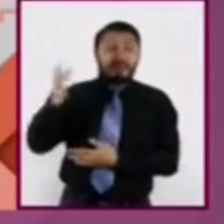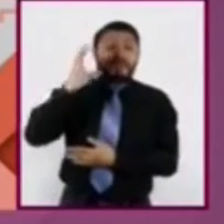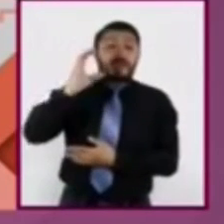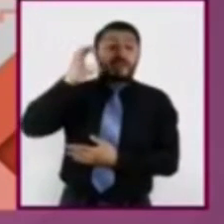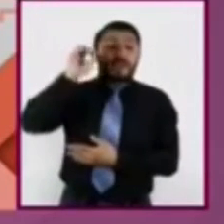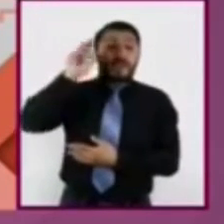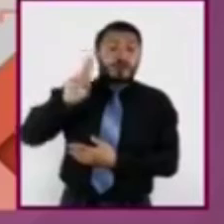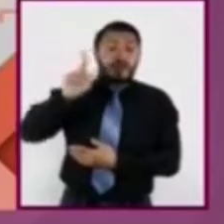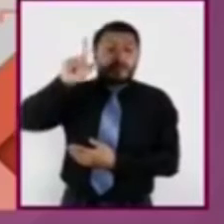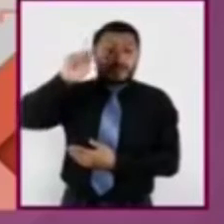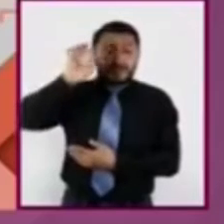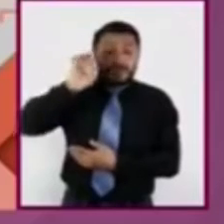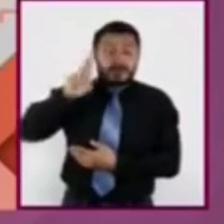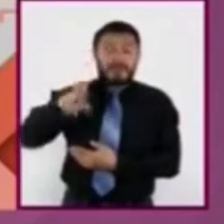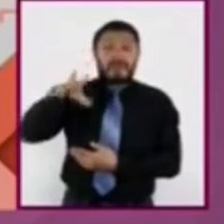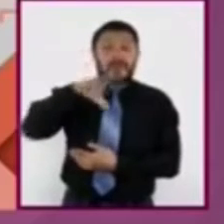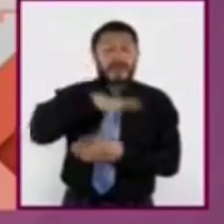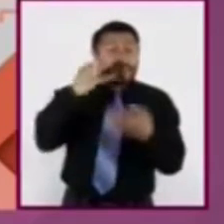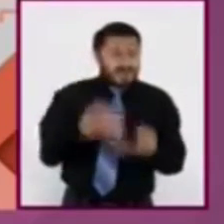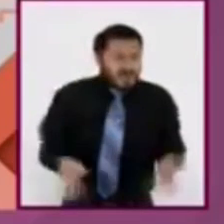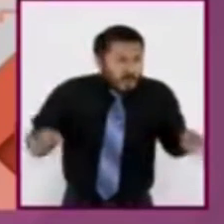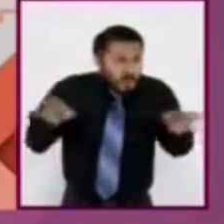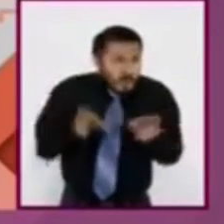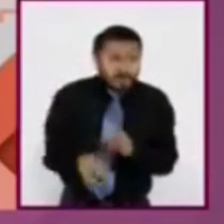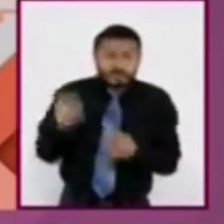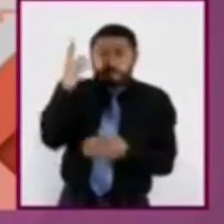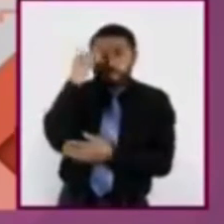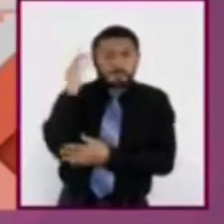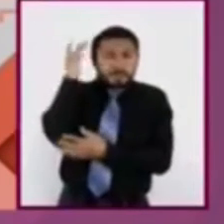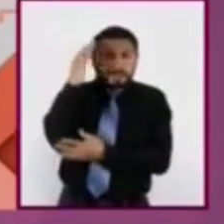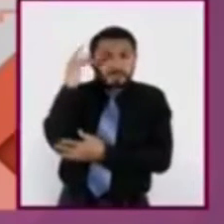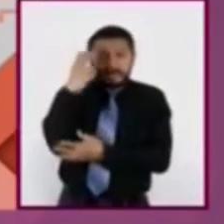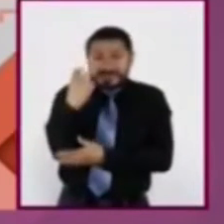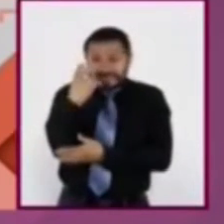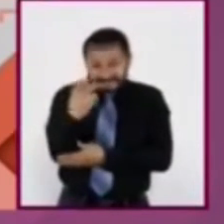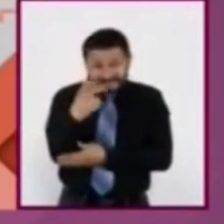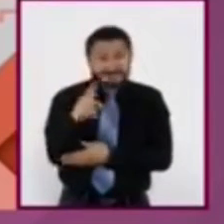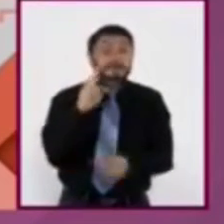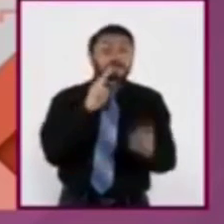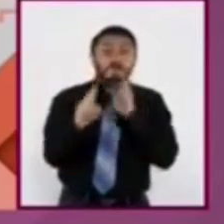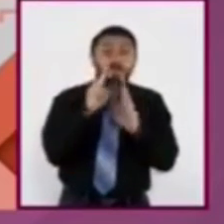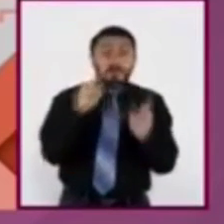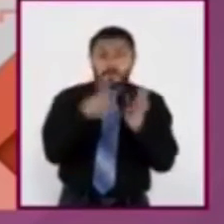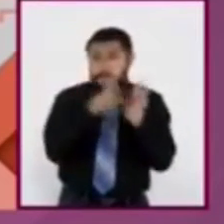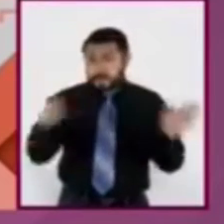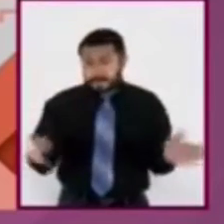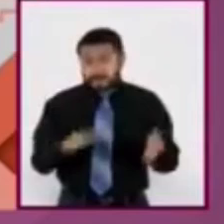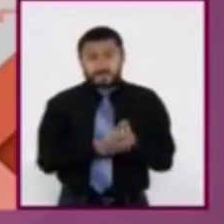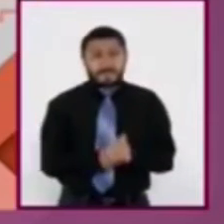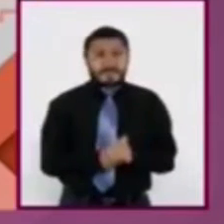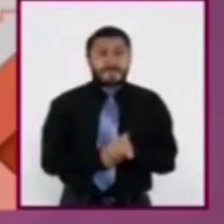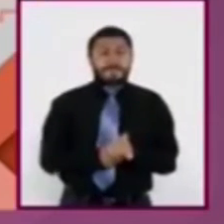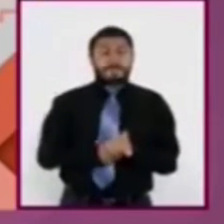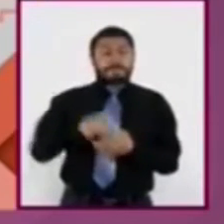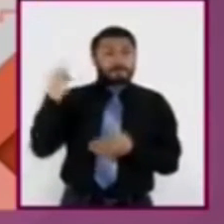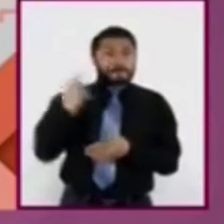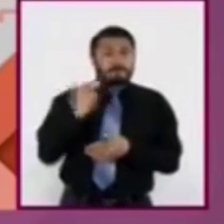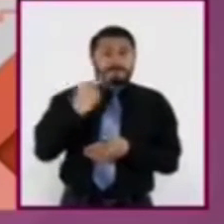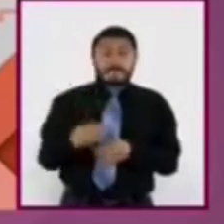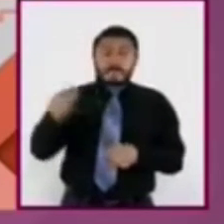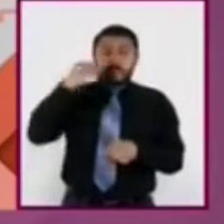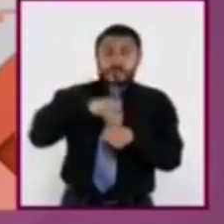análisis de las fuentes es que, cuando se conoce una nota periodística, es necesario establecer si el medio de